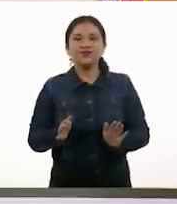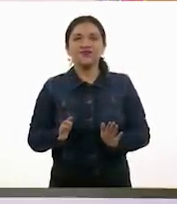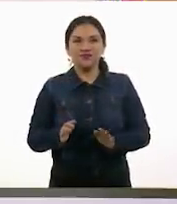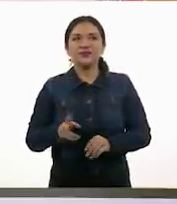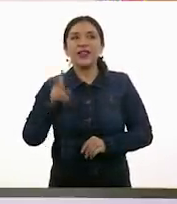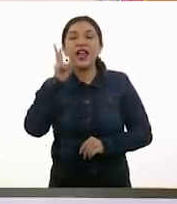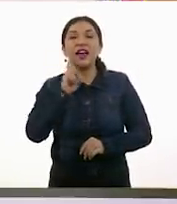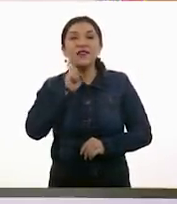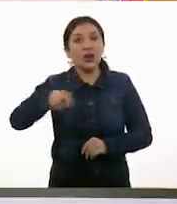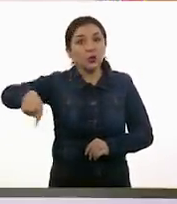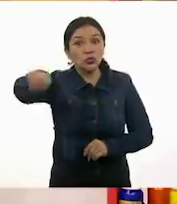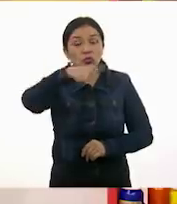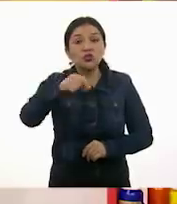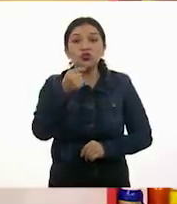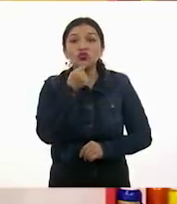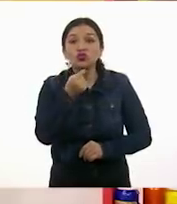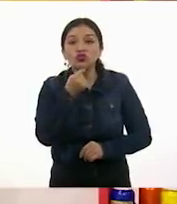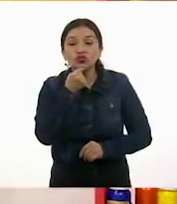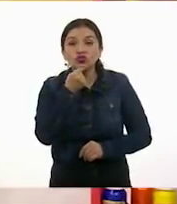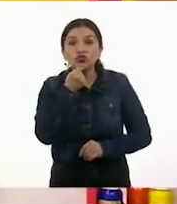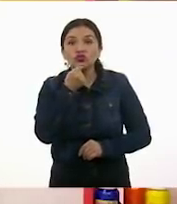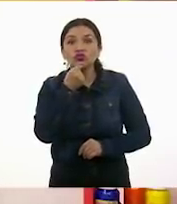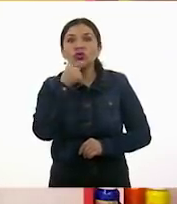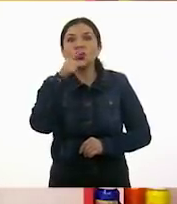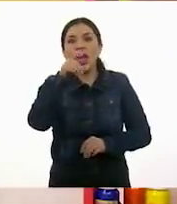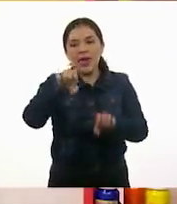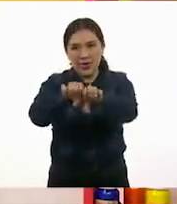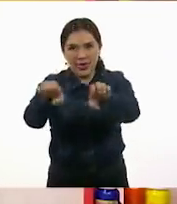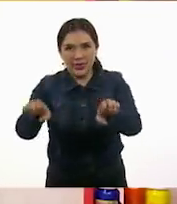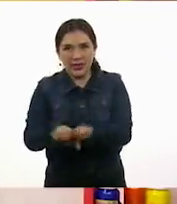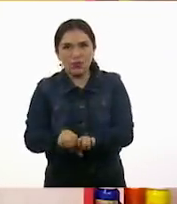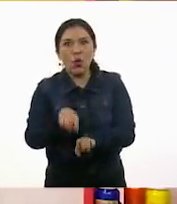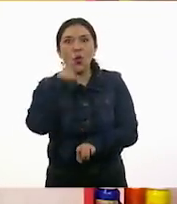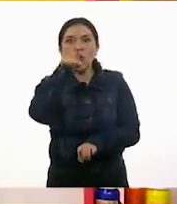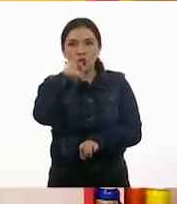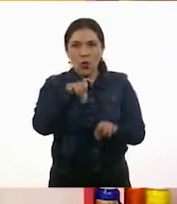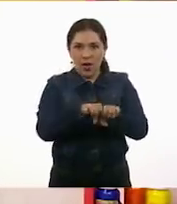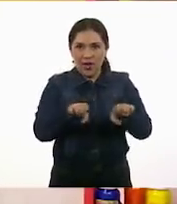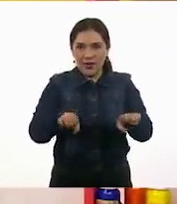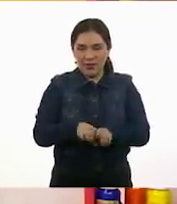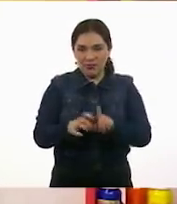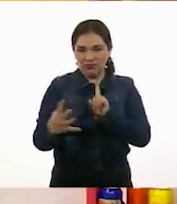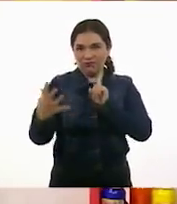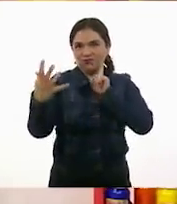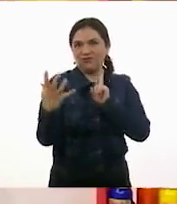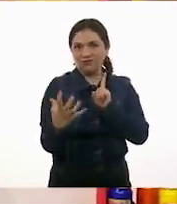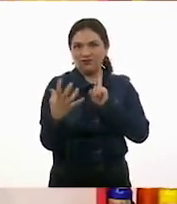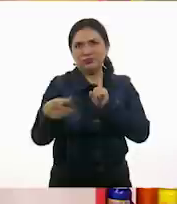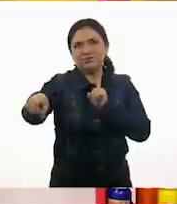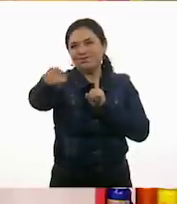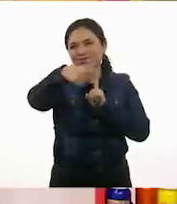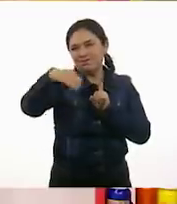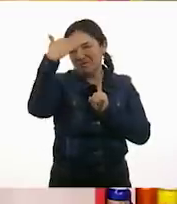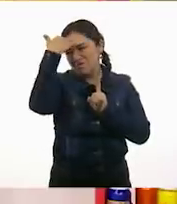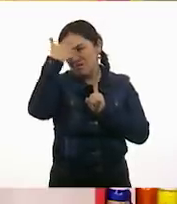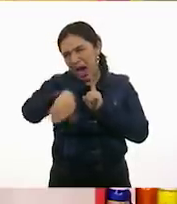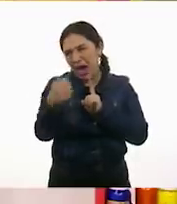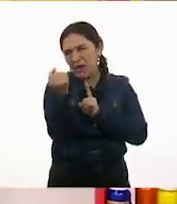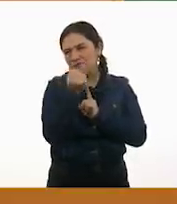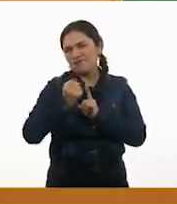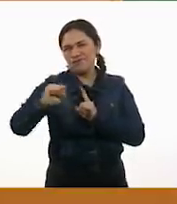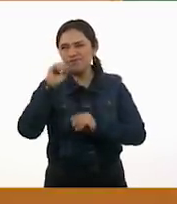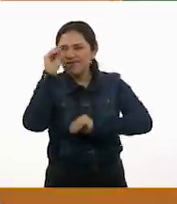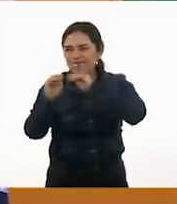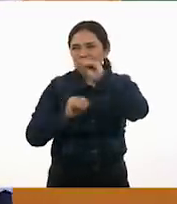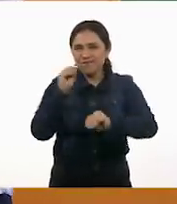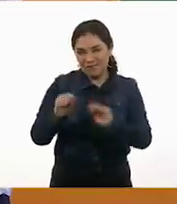competición. Los niños y niñas en casa contra ti. Vamos a ver quién gana. ¿Te parece? Sí, pero las niñas y los niños ya son expertas y expertos en el